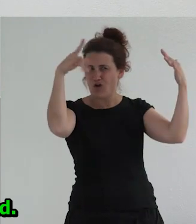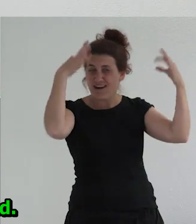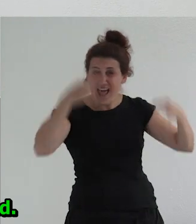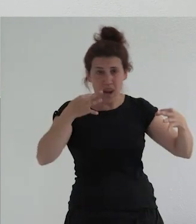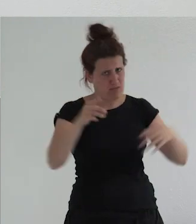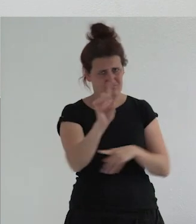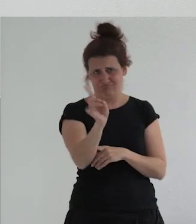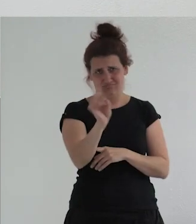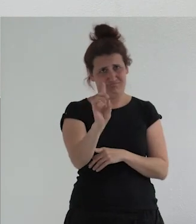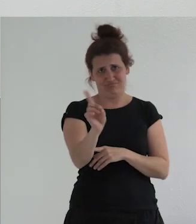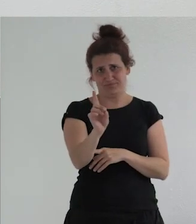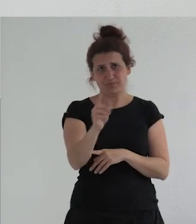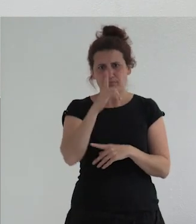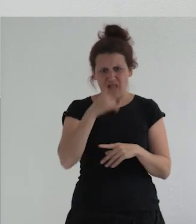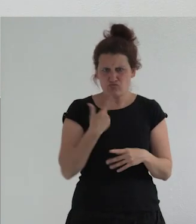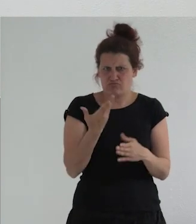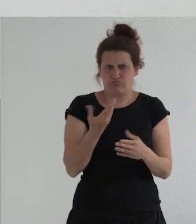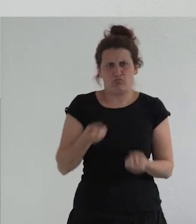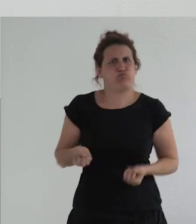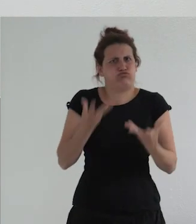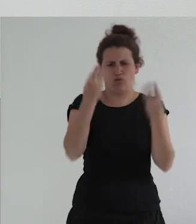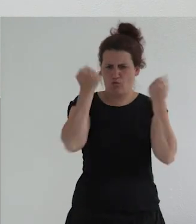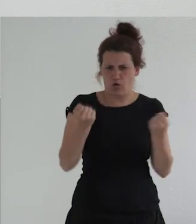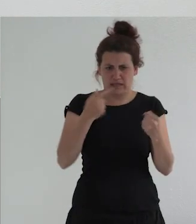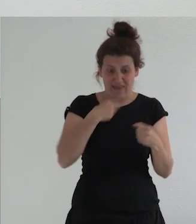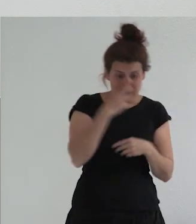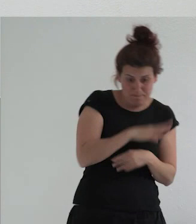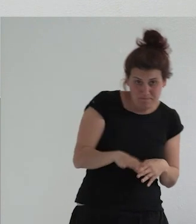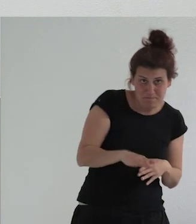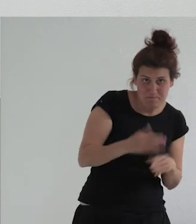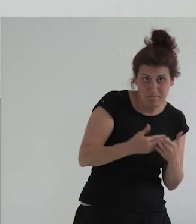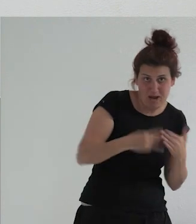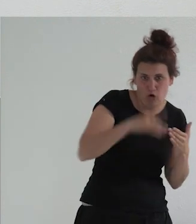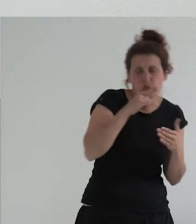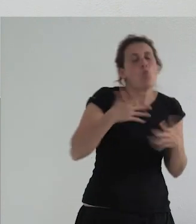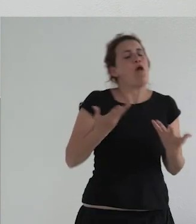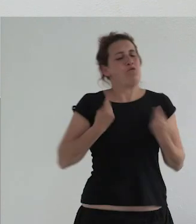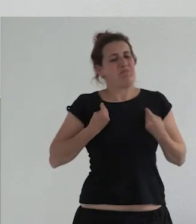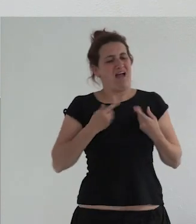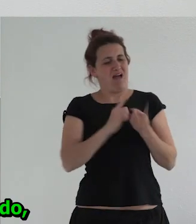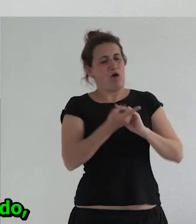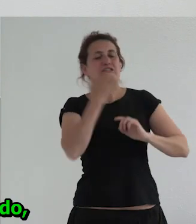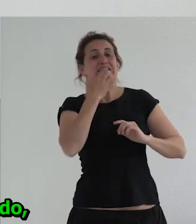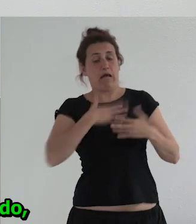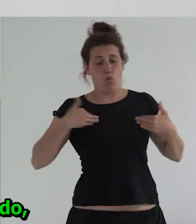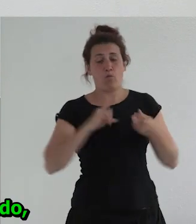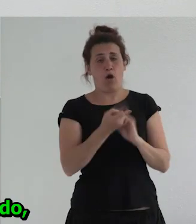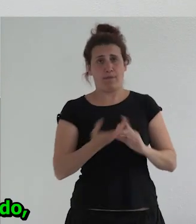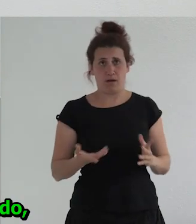exactamente verdad hay una proyección muy fuerte en muchos de estos menores de que su vida será mejor cuando modifiquen su cuerpo y ese